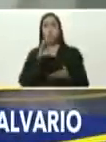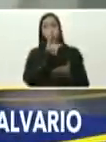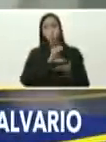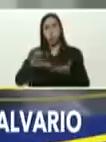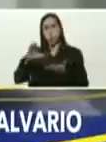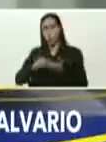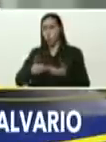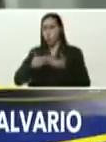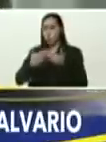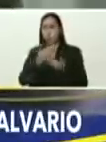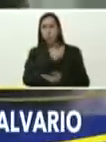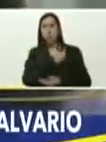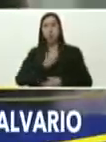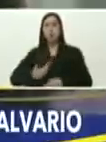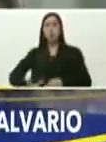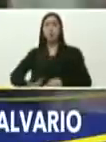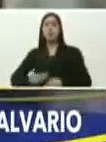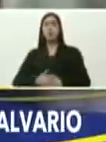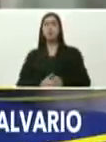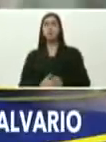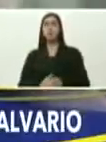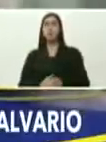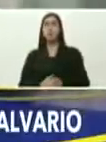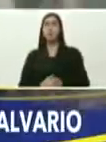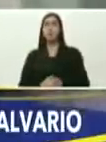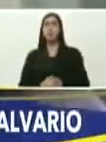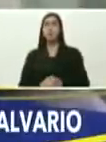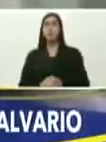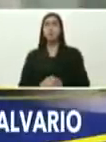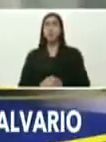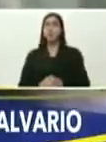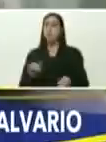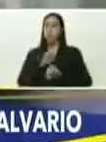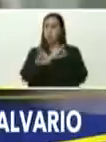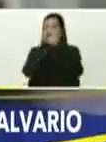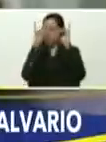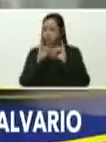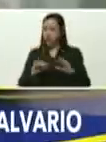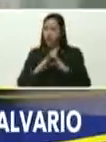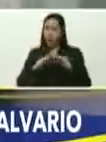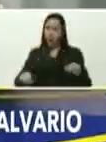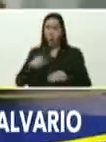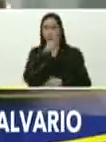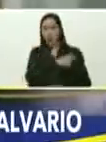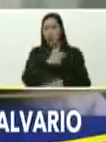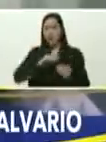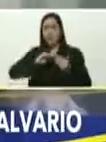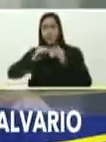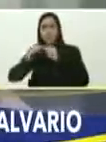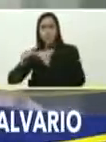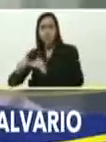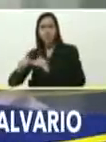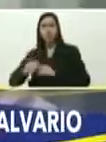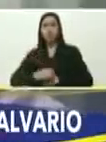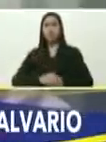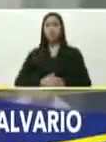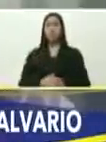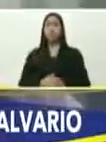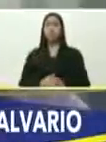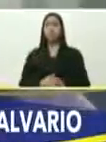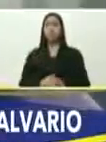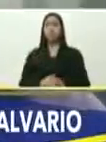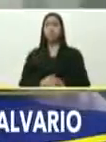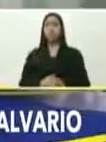usted ha aportado, mi comandante, bueno, le da felicidad, a todas estas comunidades, de aquí, del